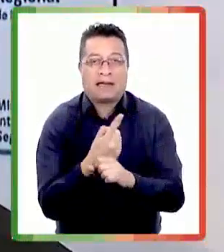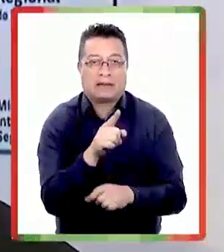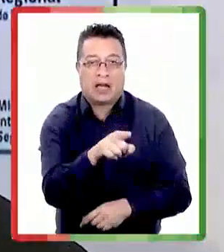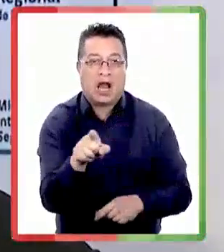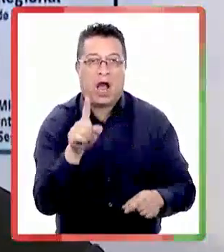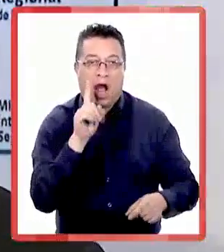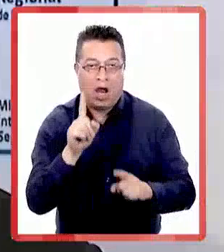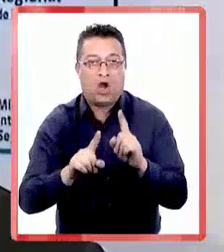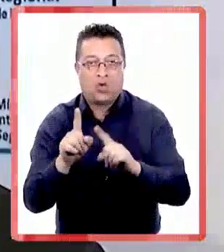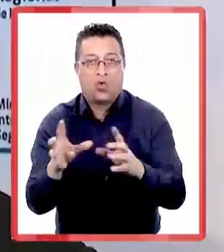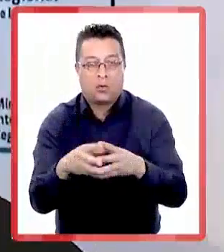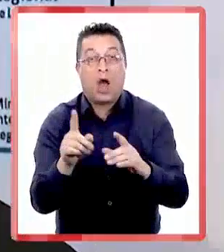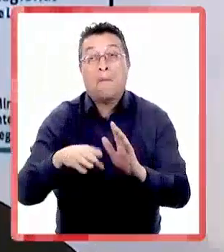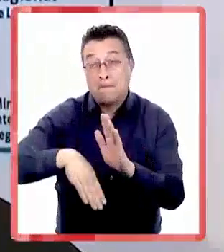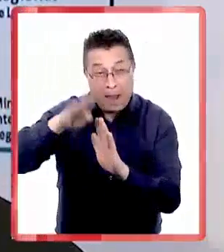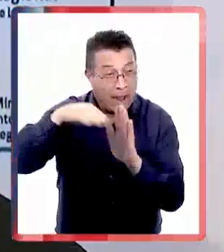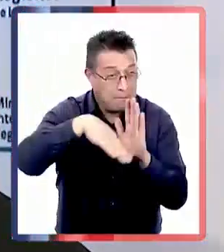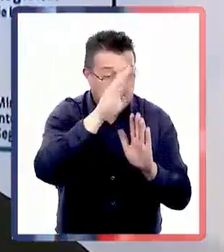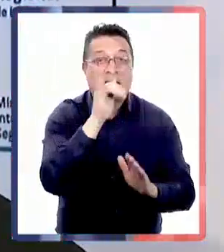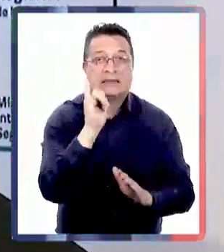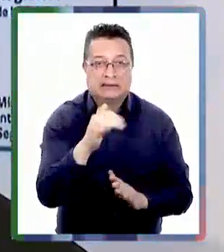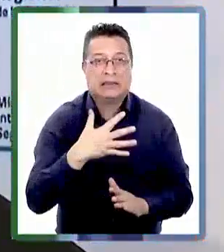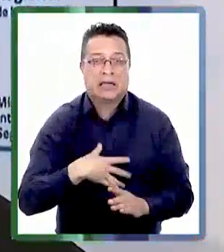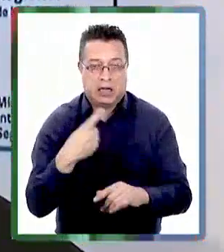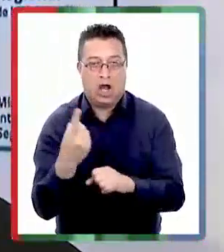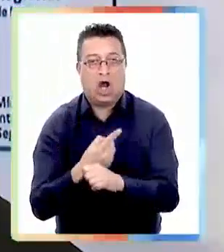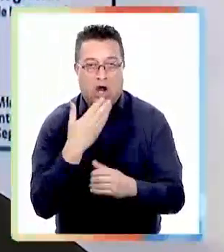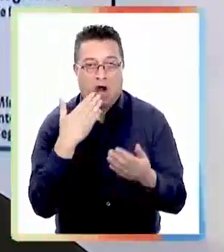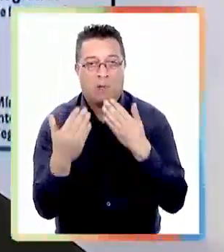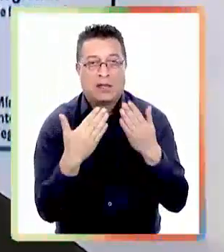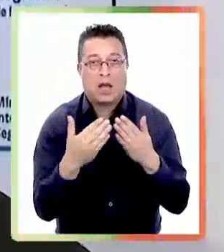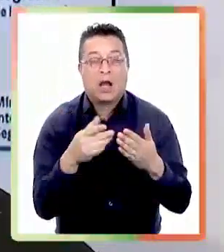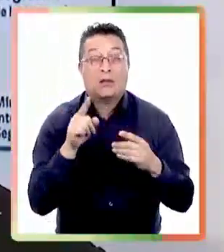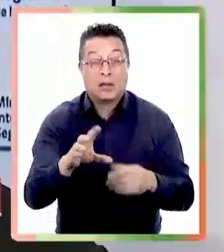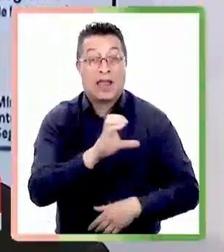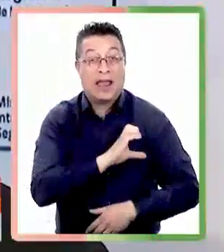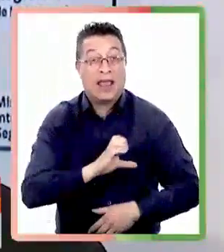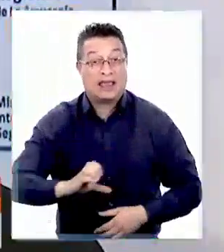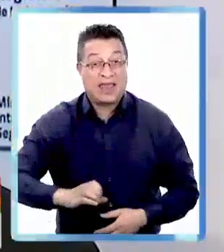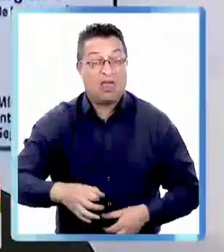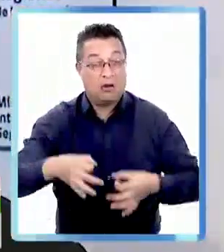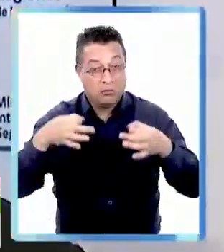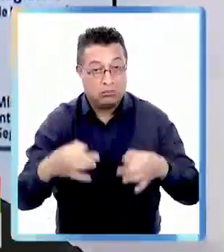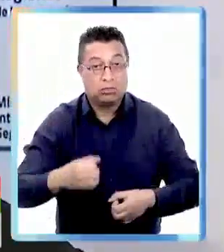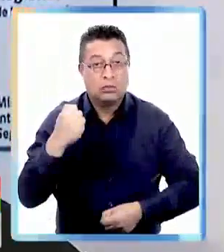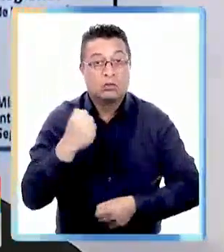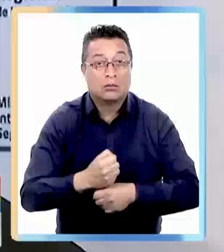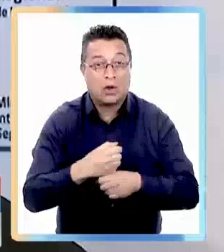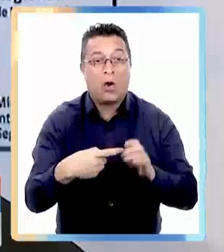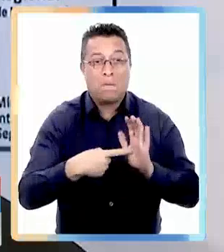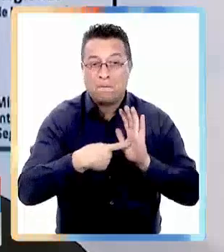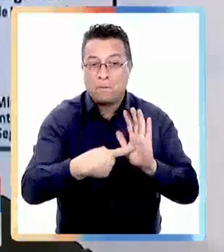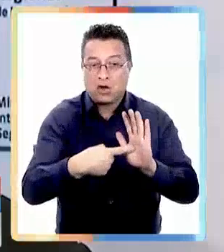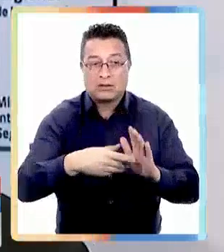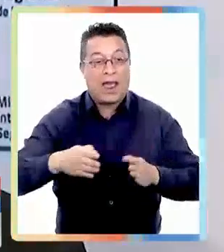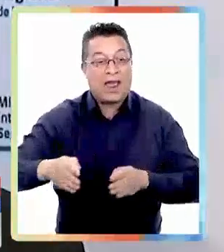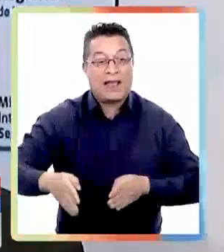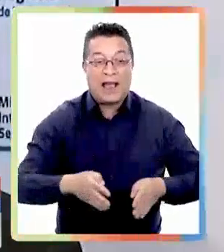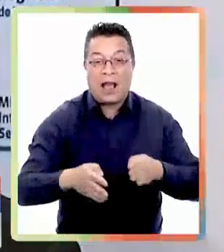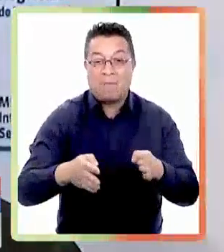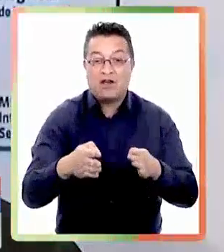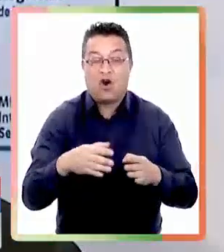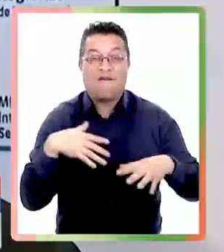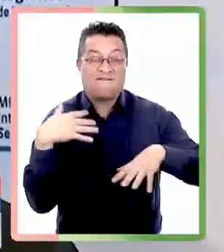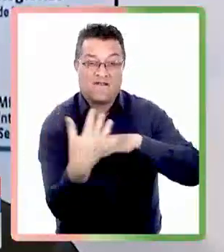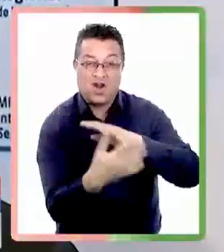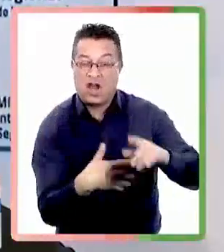dialogar pero lo importante es que hay una mayoría que sí tiene intención de dialogar y cuando la acción del estado es efectiva y muestra que el